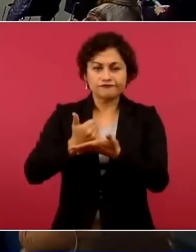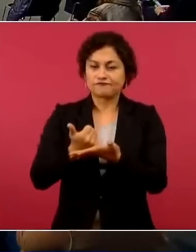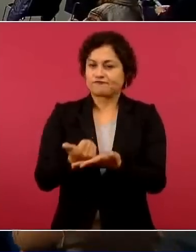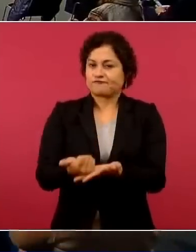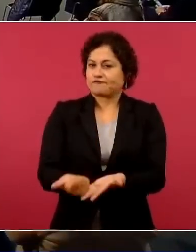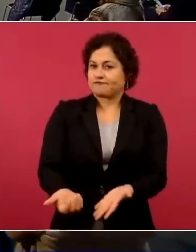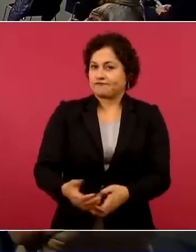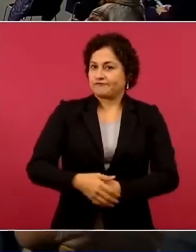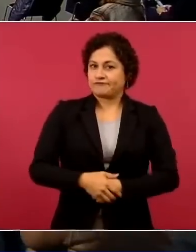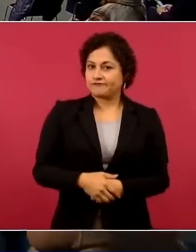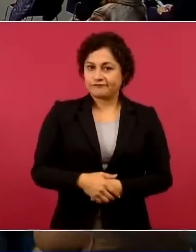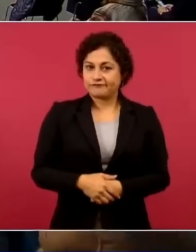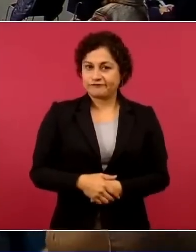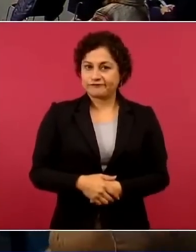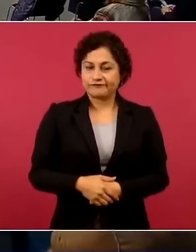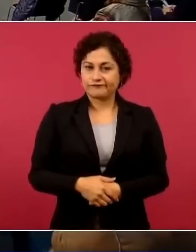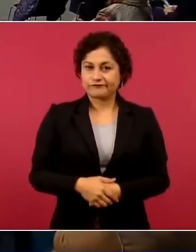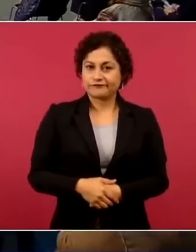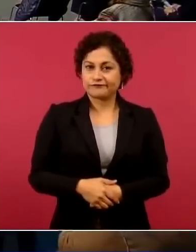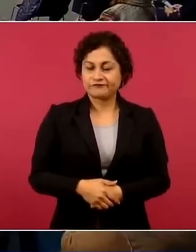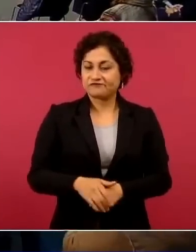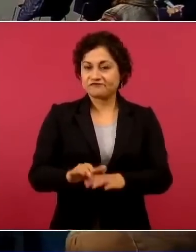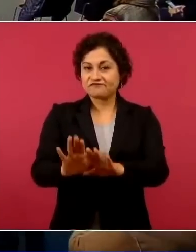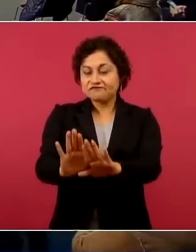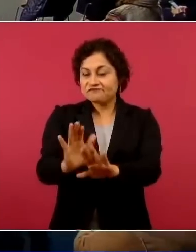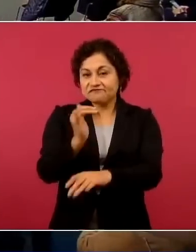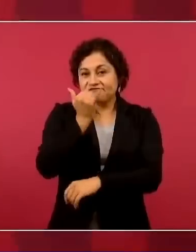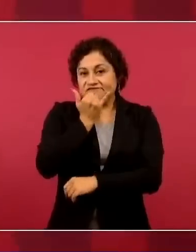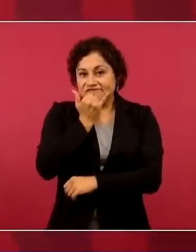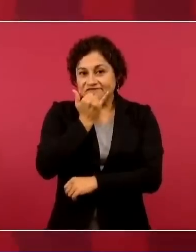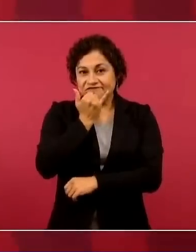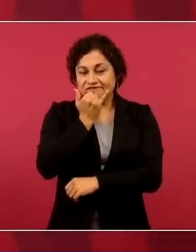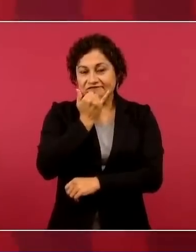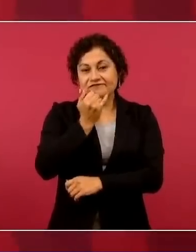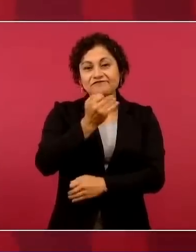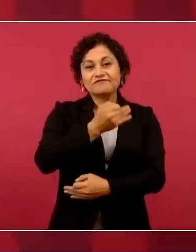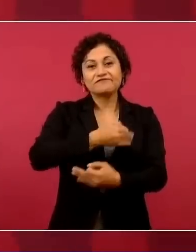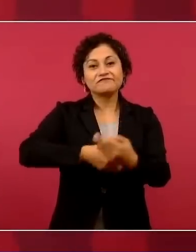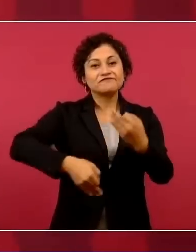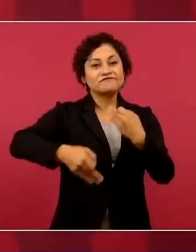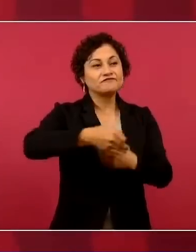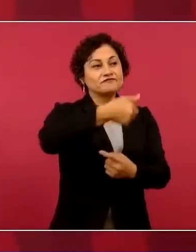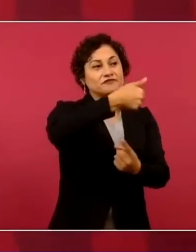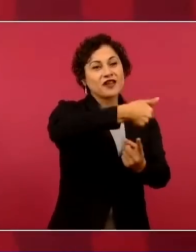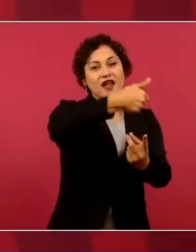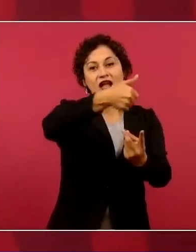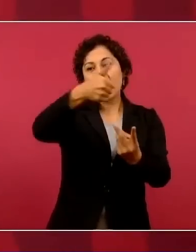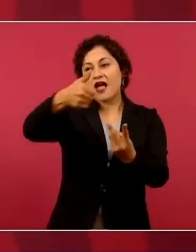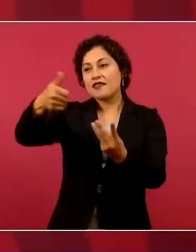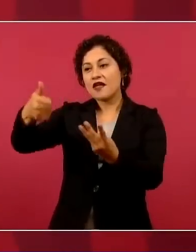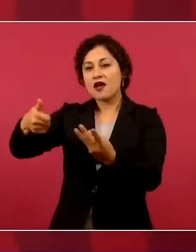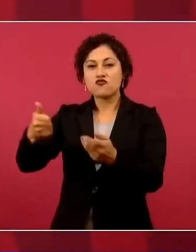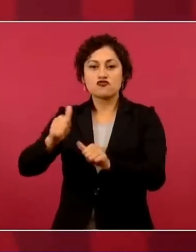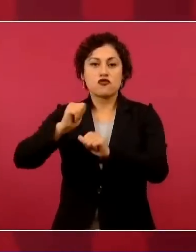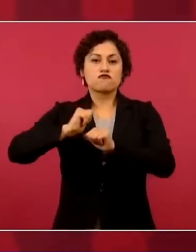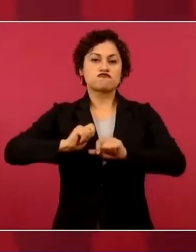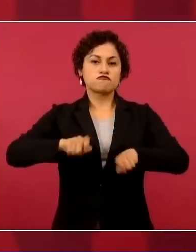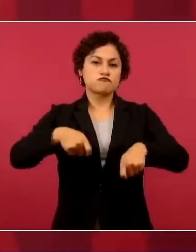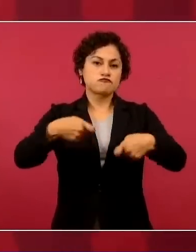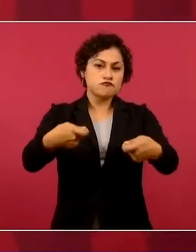cada quien tiene que asumir su responsabilidad.